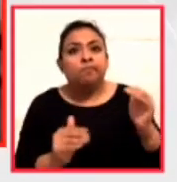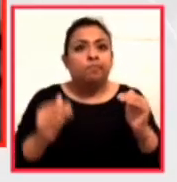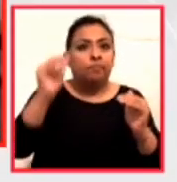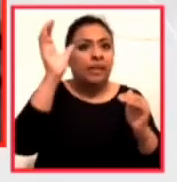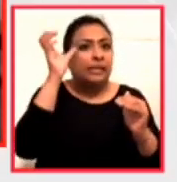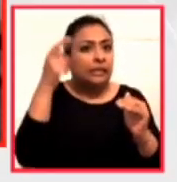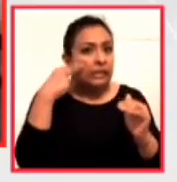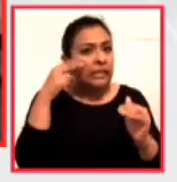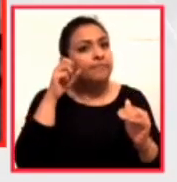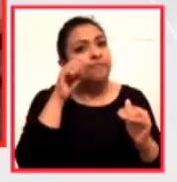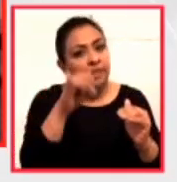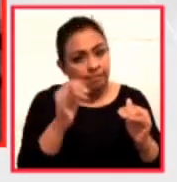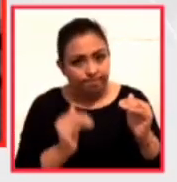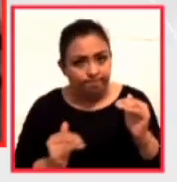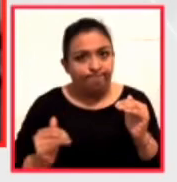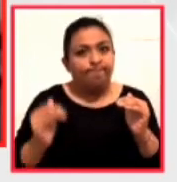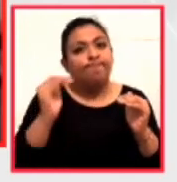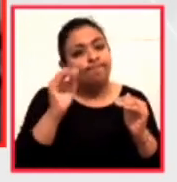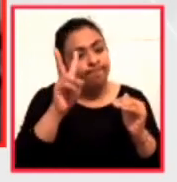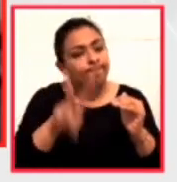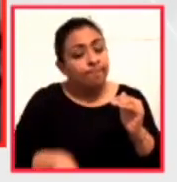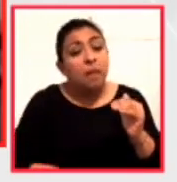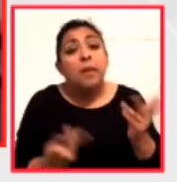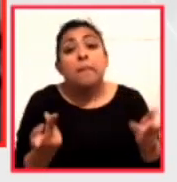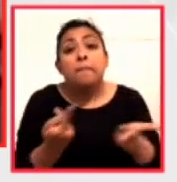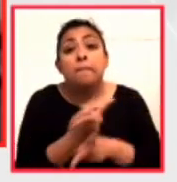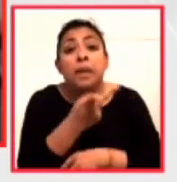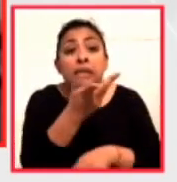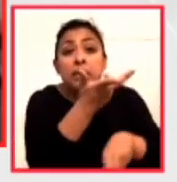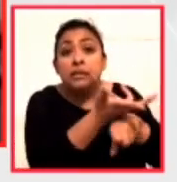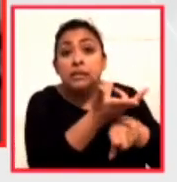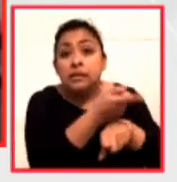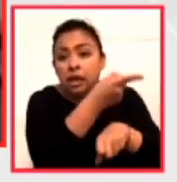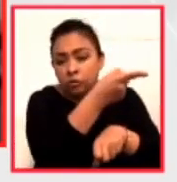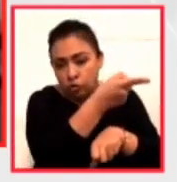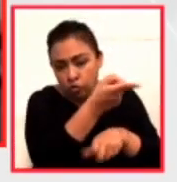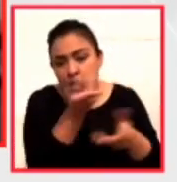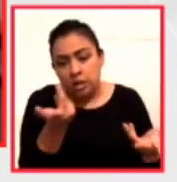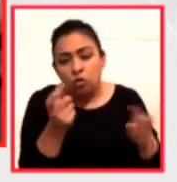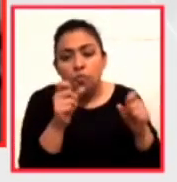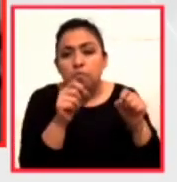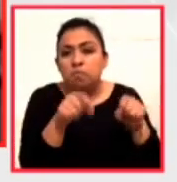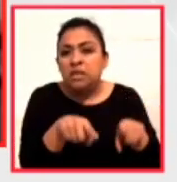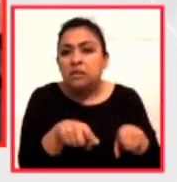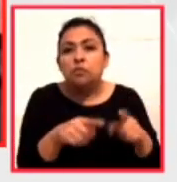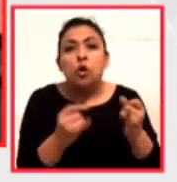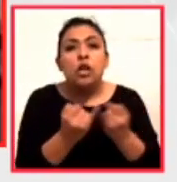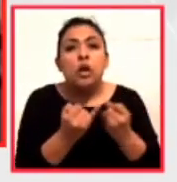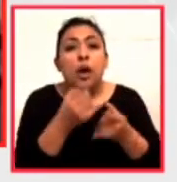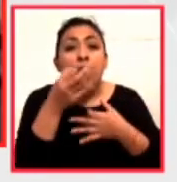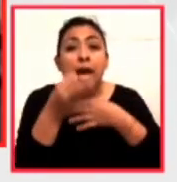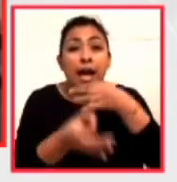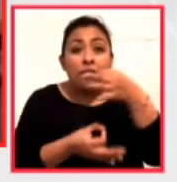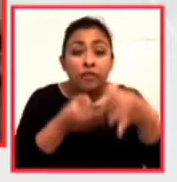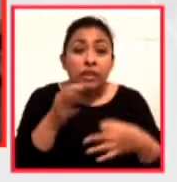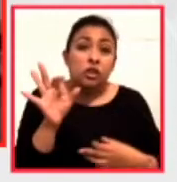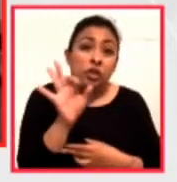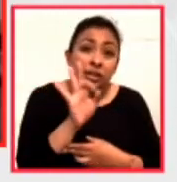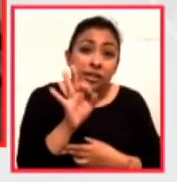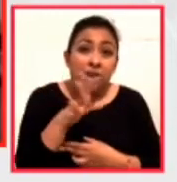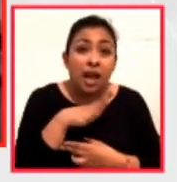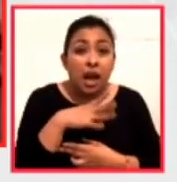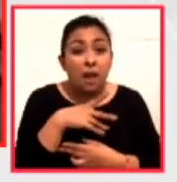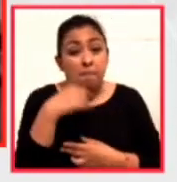china, ciertamente. ¿Pero qué está pasando en el territorio estadounidense, además justamente del anuncio de la posibilidad de esta orden